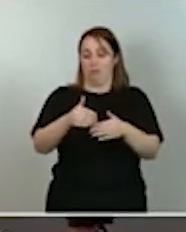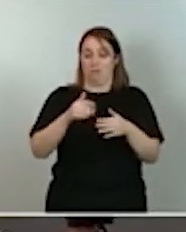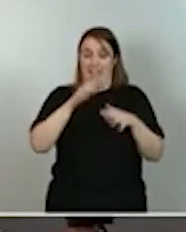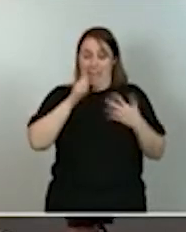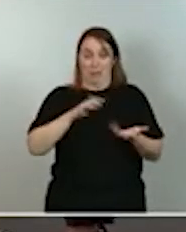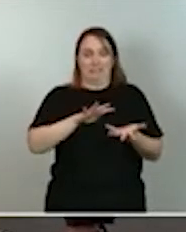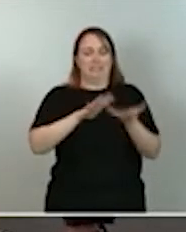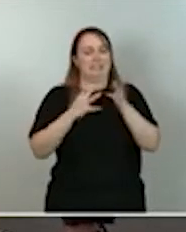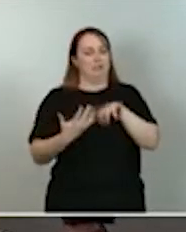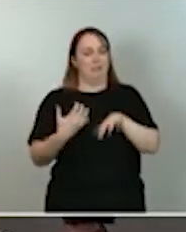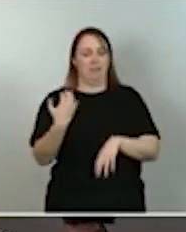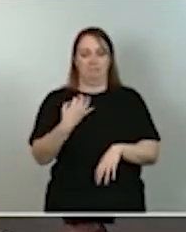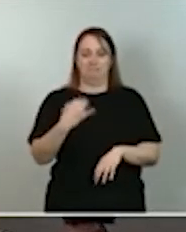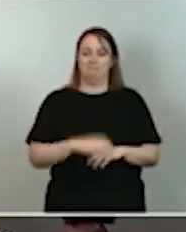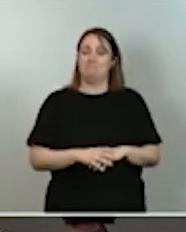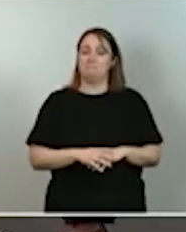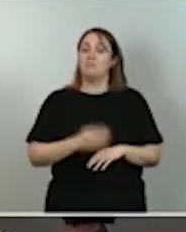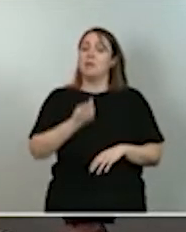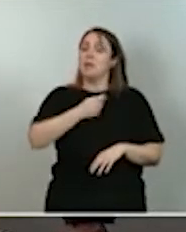cuenta con una buena